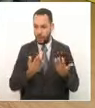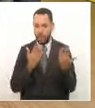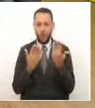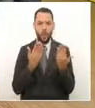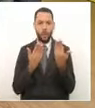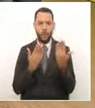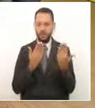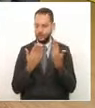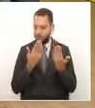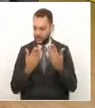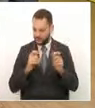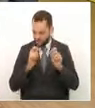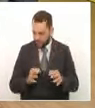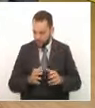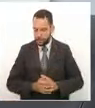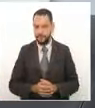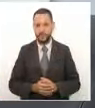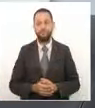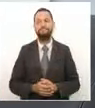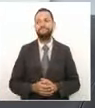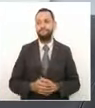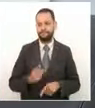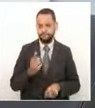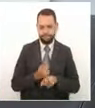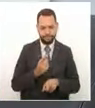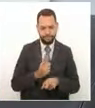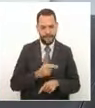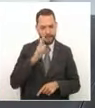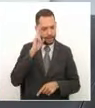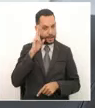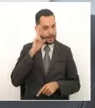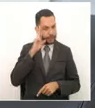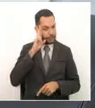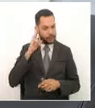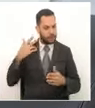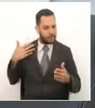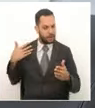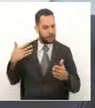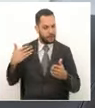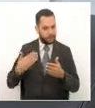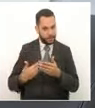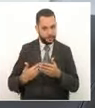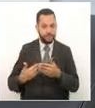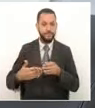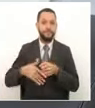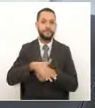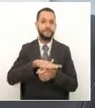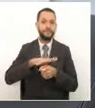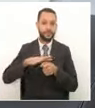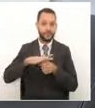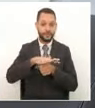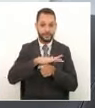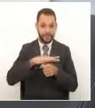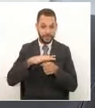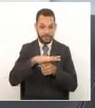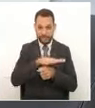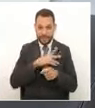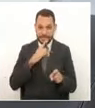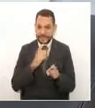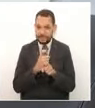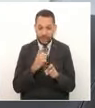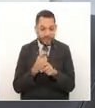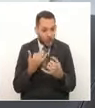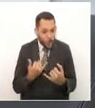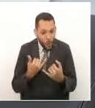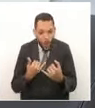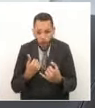departamental. Total, total, porque pues en medio de digamos de esta situación de pandemia que estamos viviendo todos los colombianos y